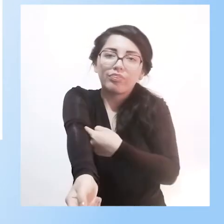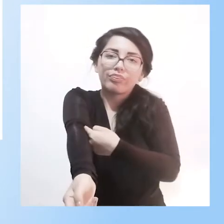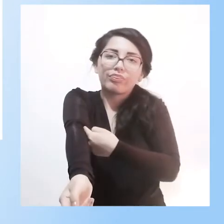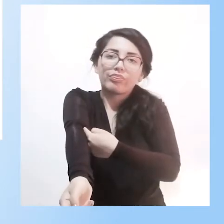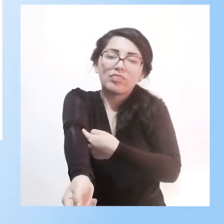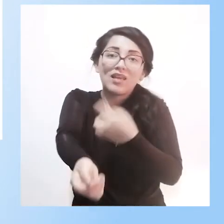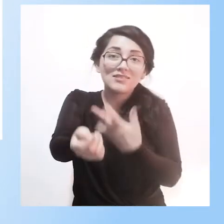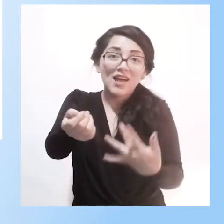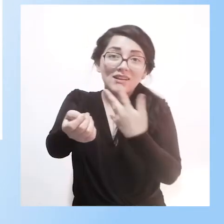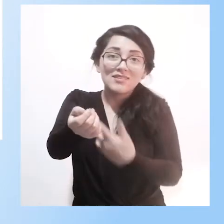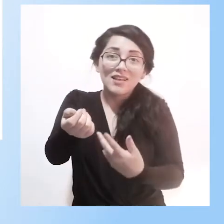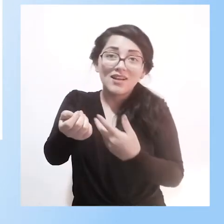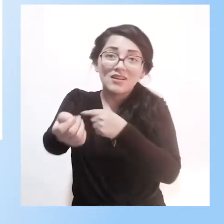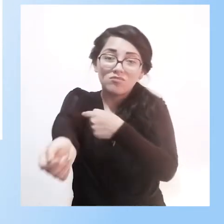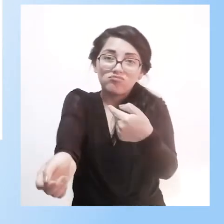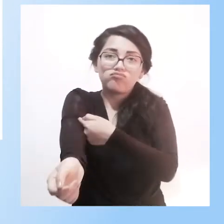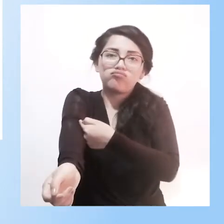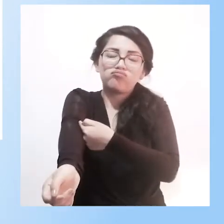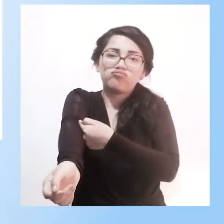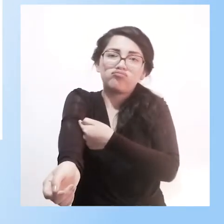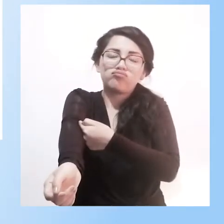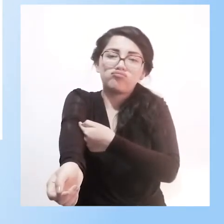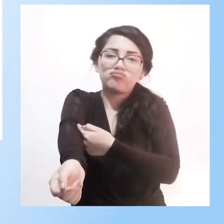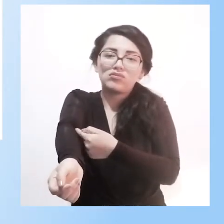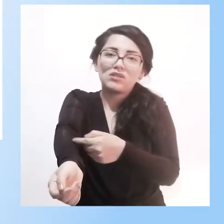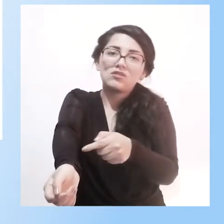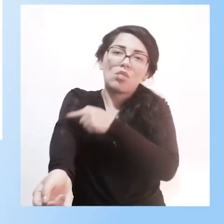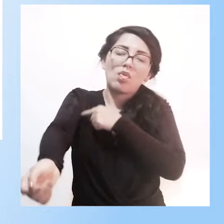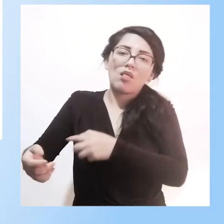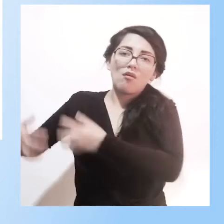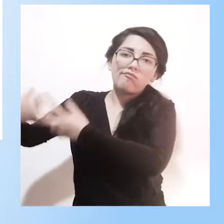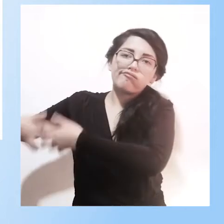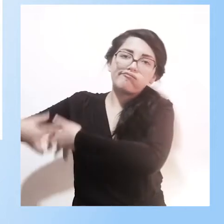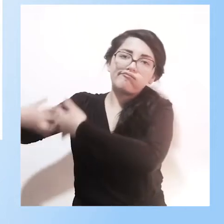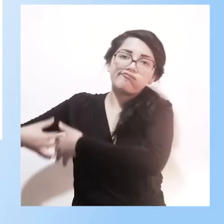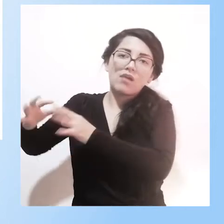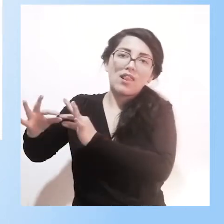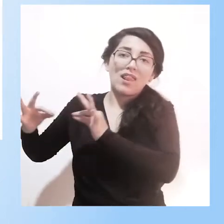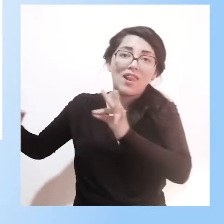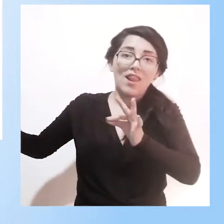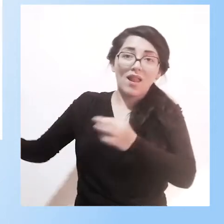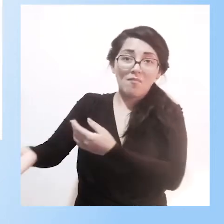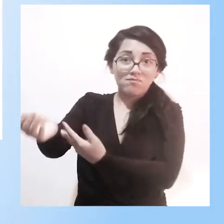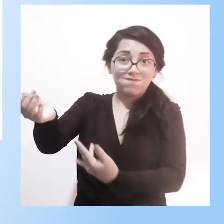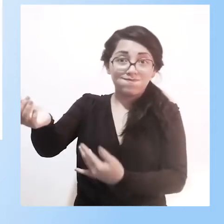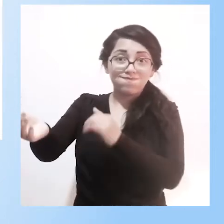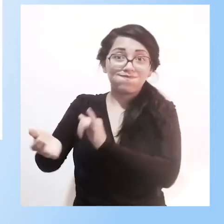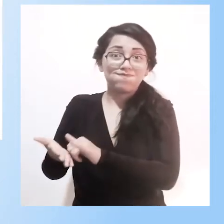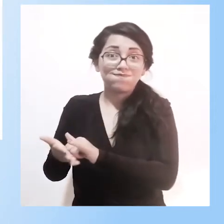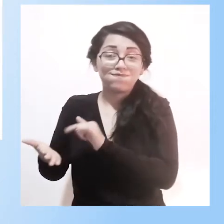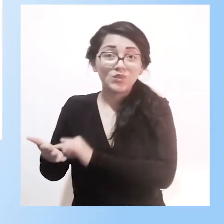porque vieron que a veces hay diálisis un día sí, un día no, o dos días en la semana, pero hay personas que realmente están en